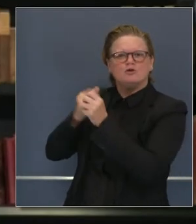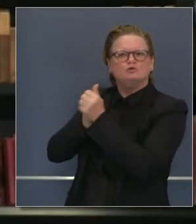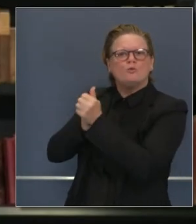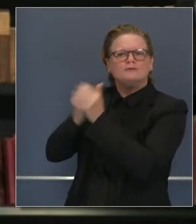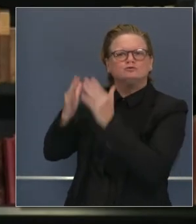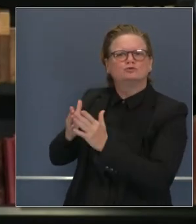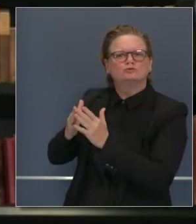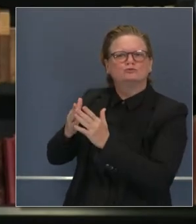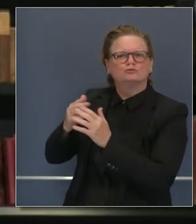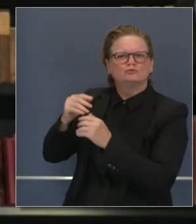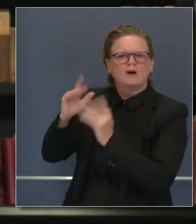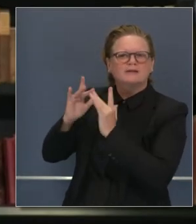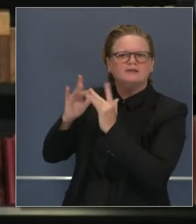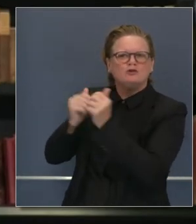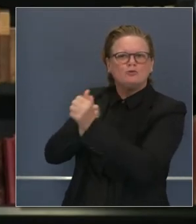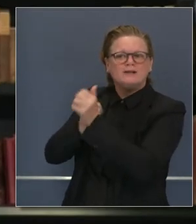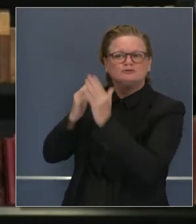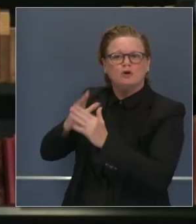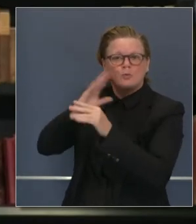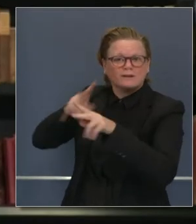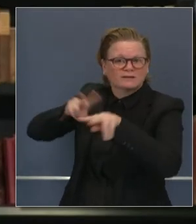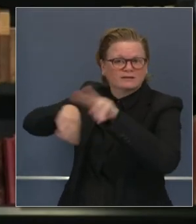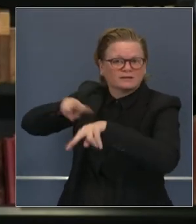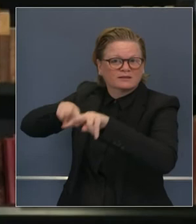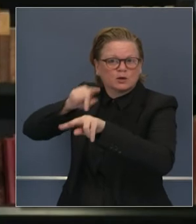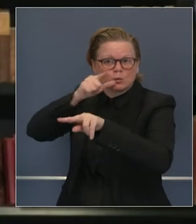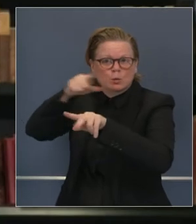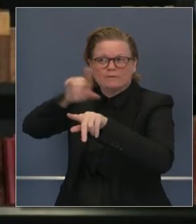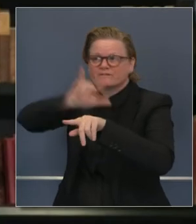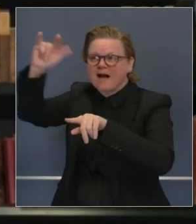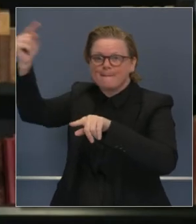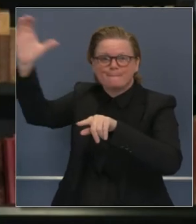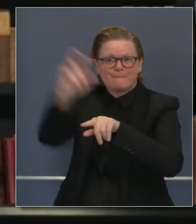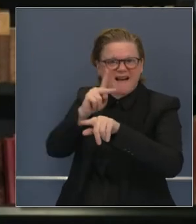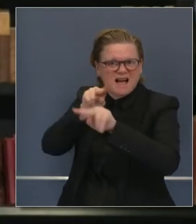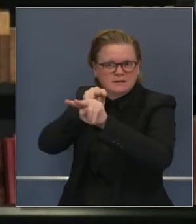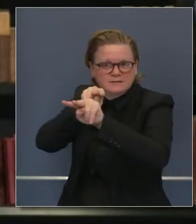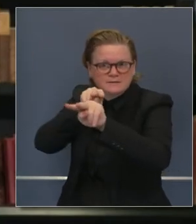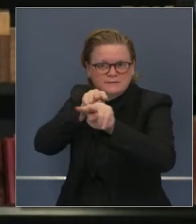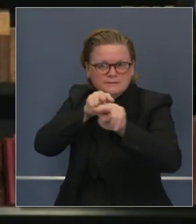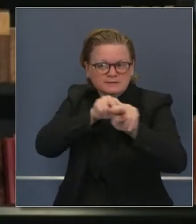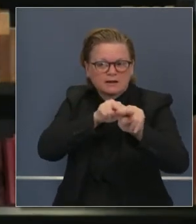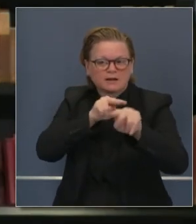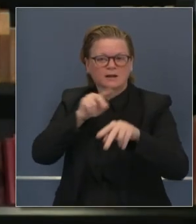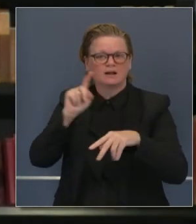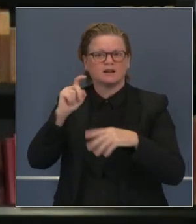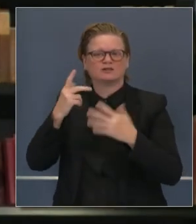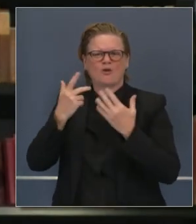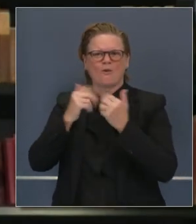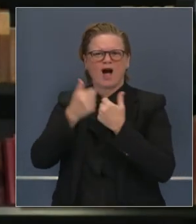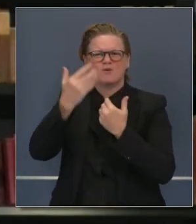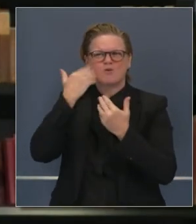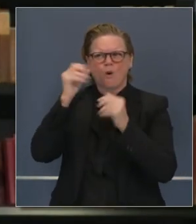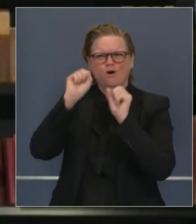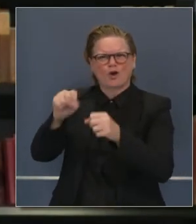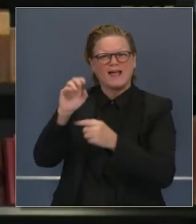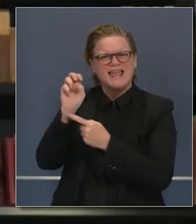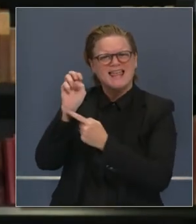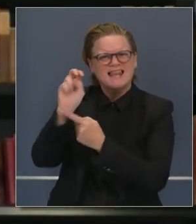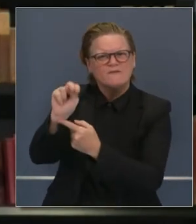exactamente el significado de autocuarentena? ¿Cómo se realiza? ¿Qué es lo que se pretende de las personas?